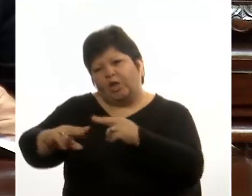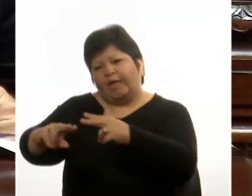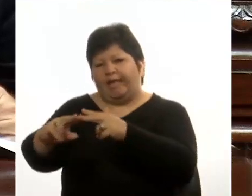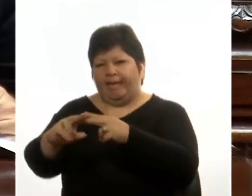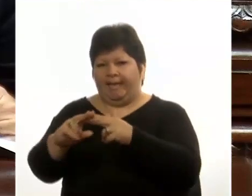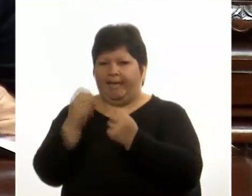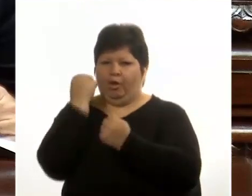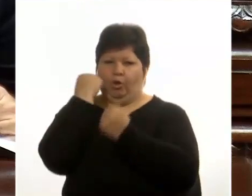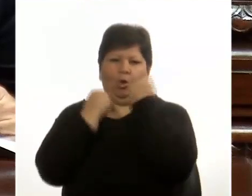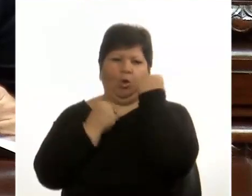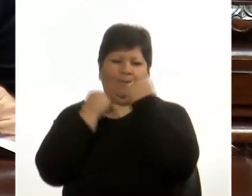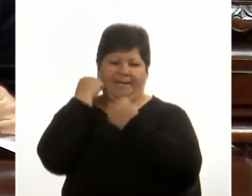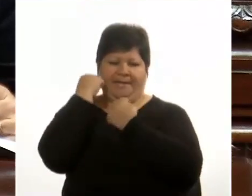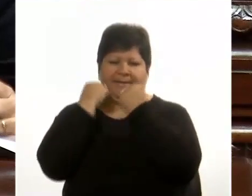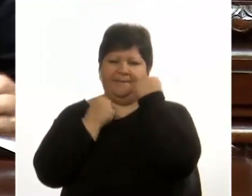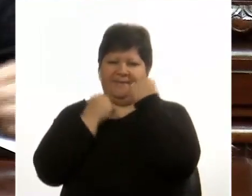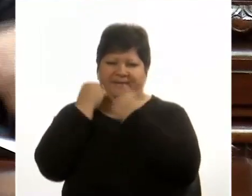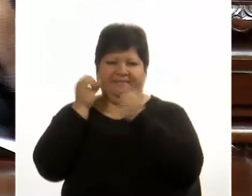la ley.